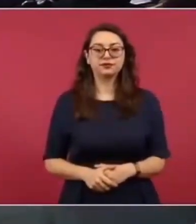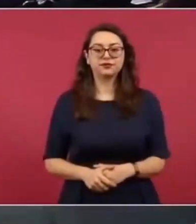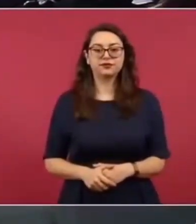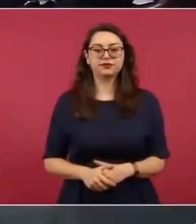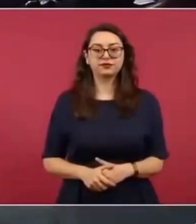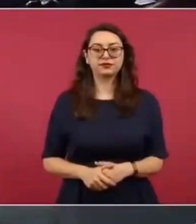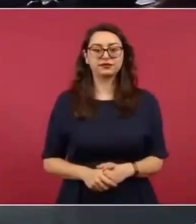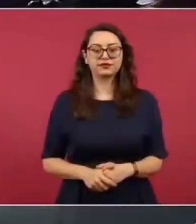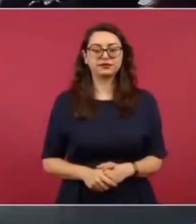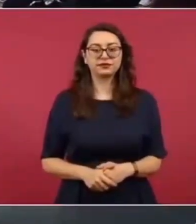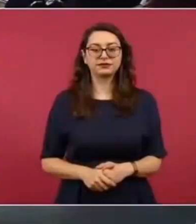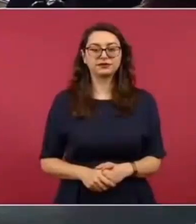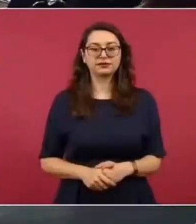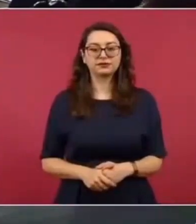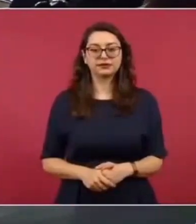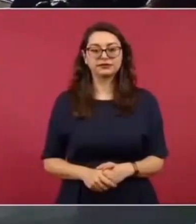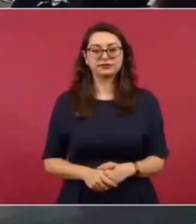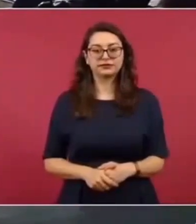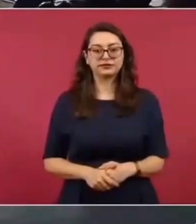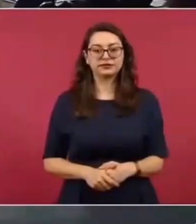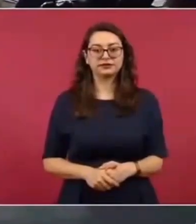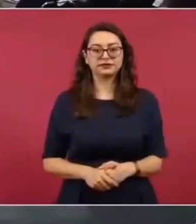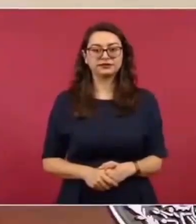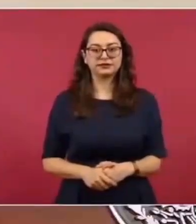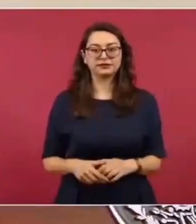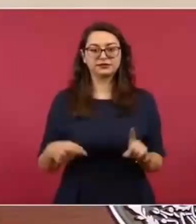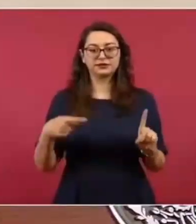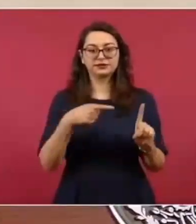sí, pero ese señor es Graham, ¿verdad?